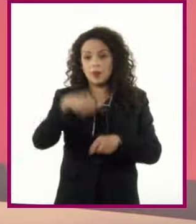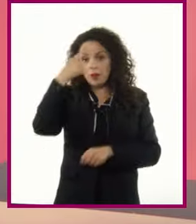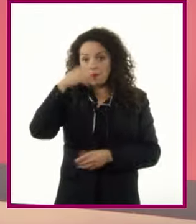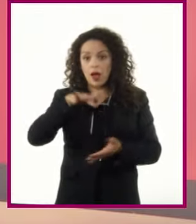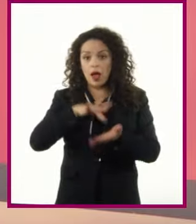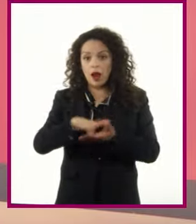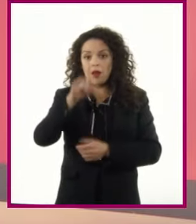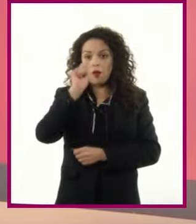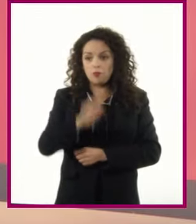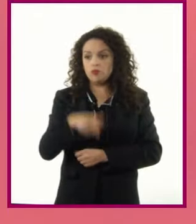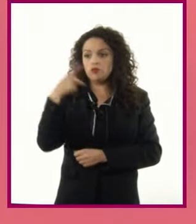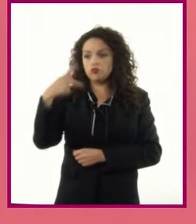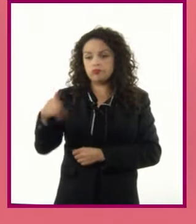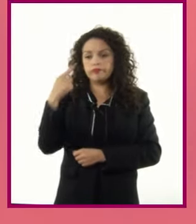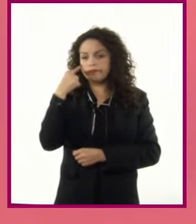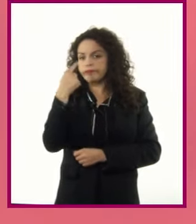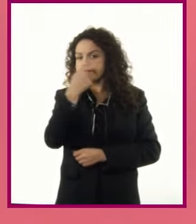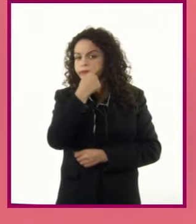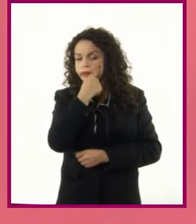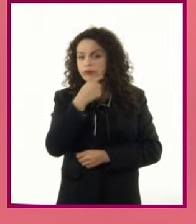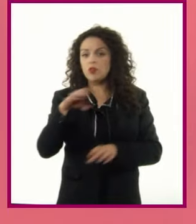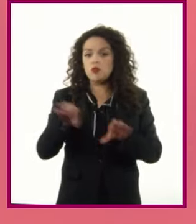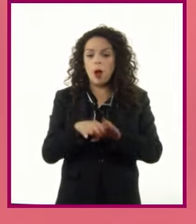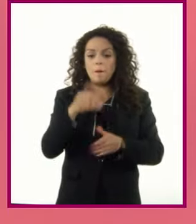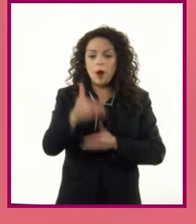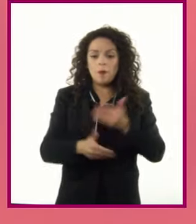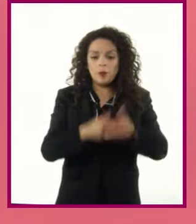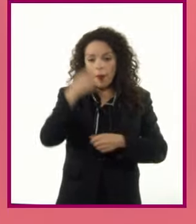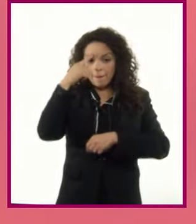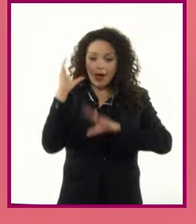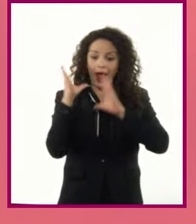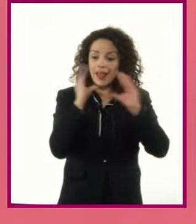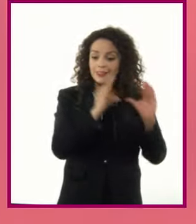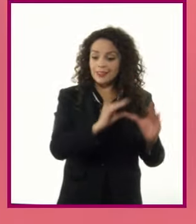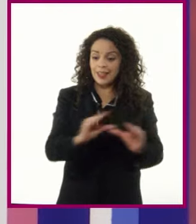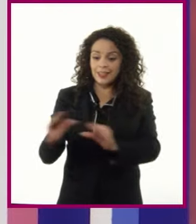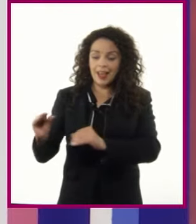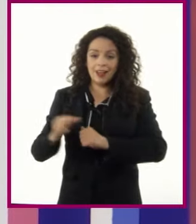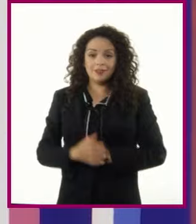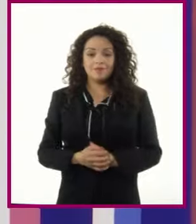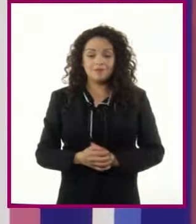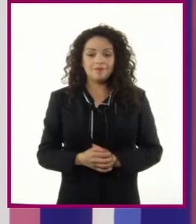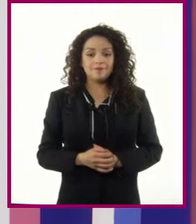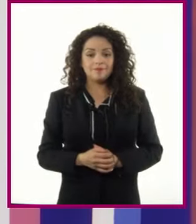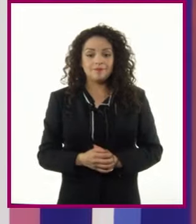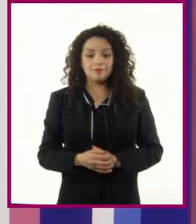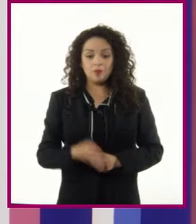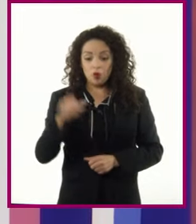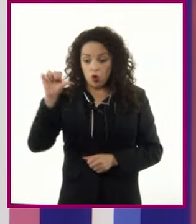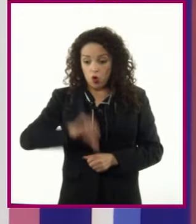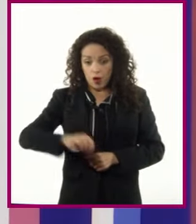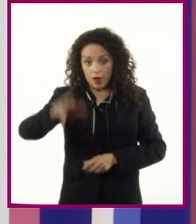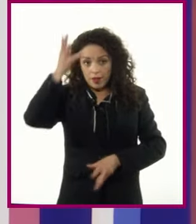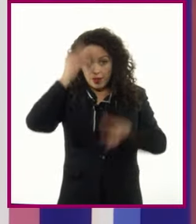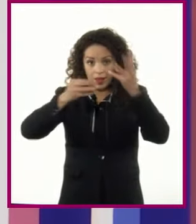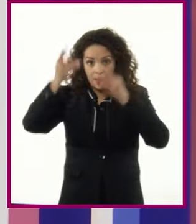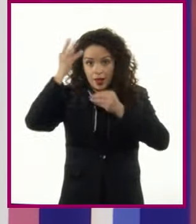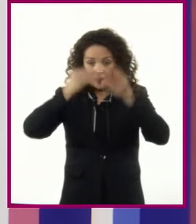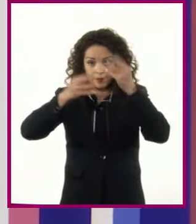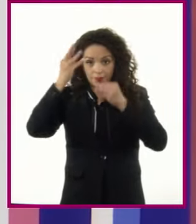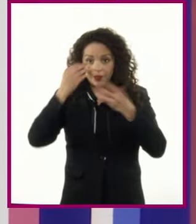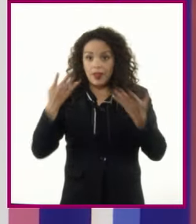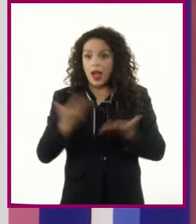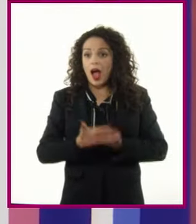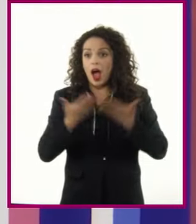su proceso desde la perspectiva del proceso de enseñanza Con los conocimientos adquiridos durante esta sesión,